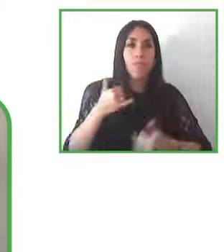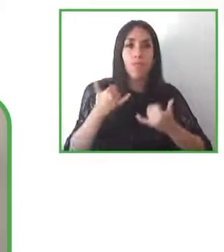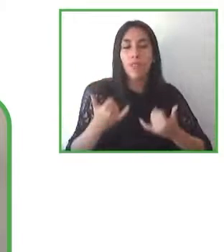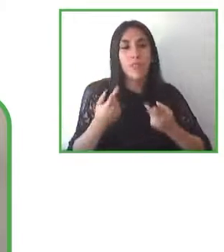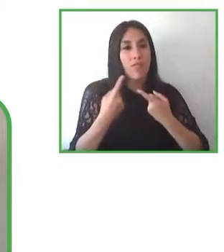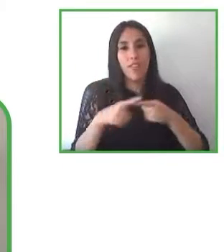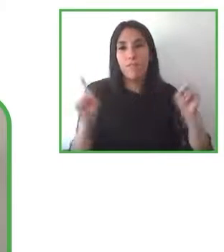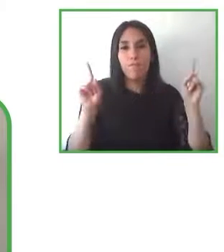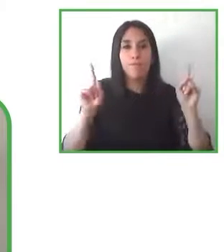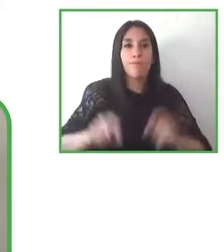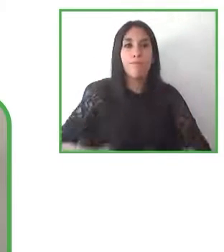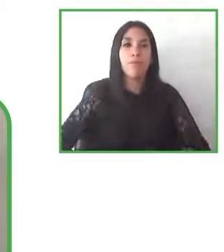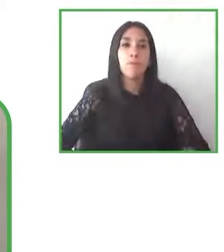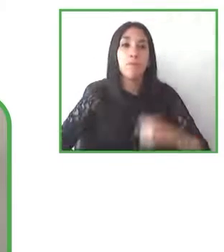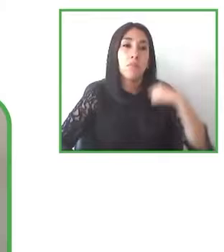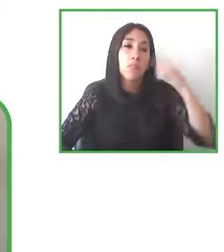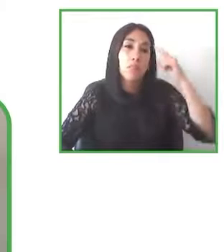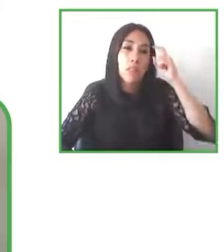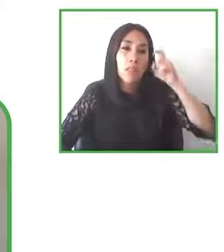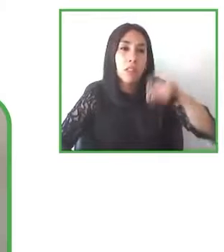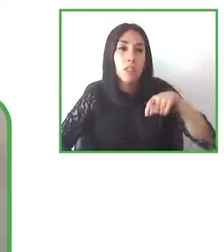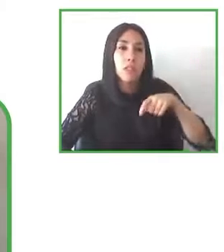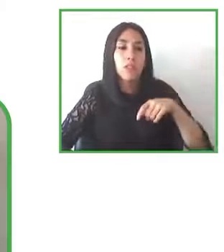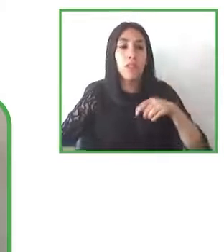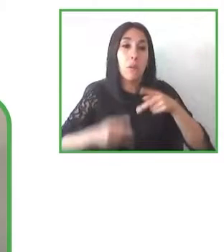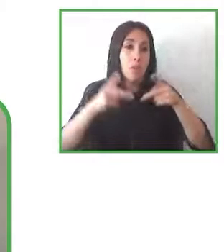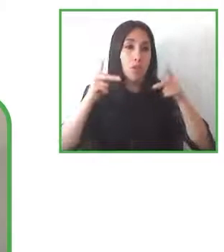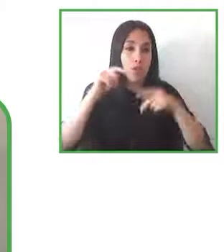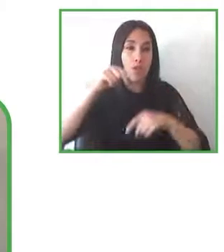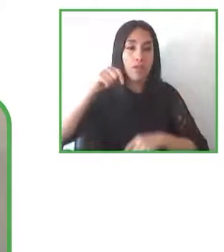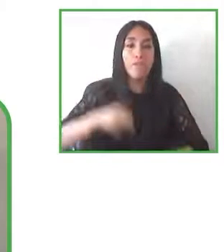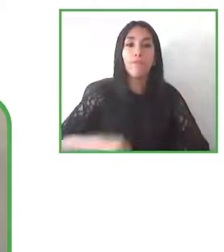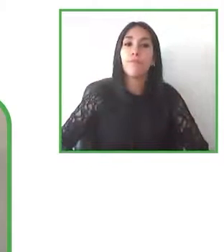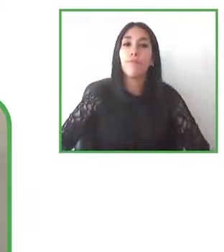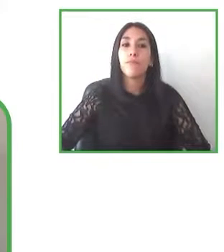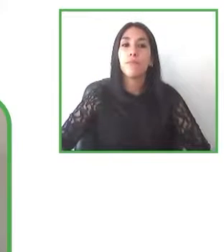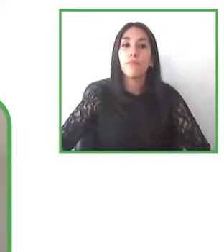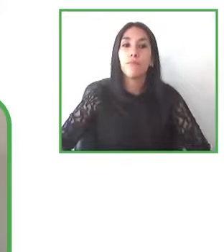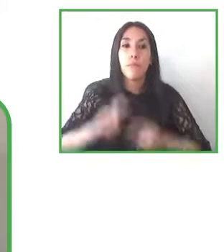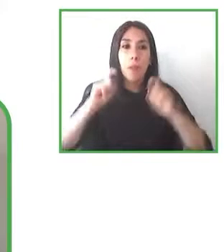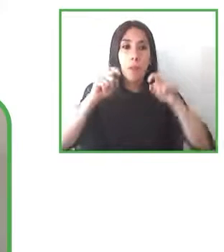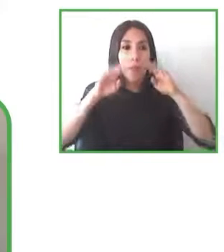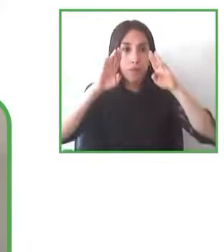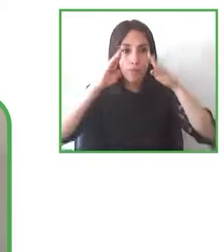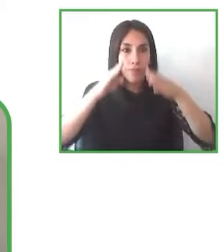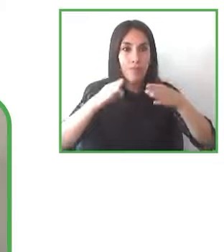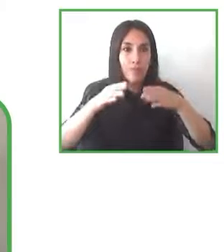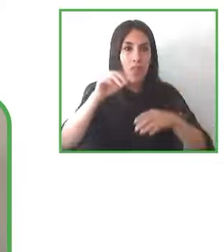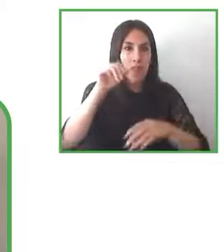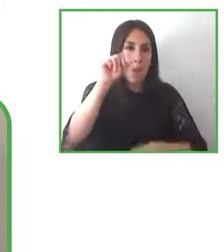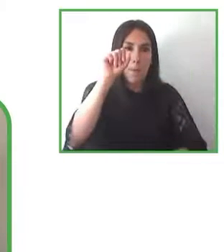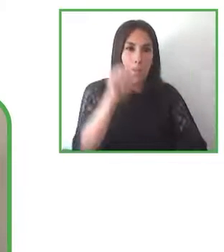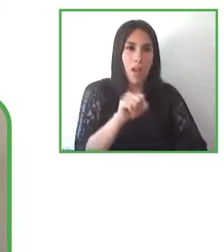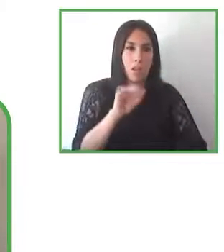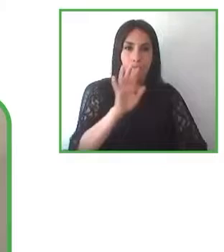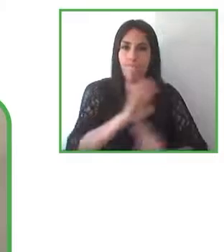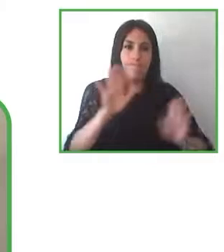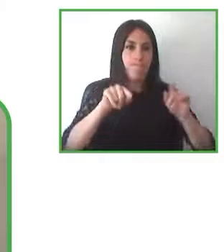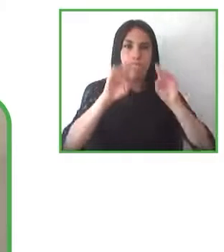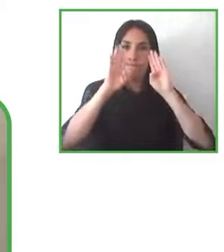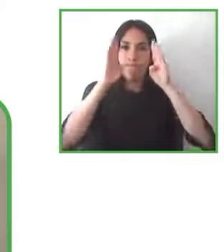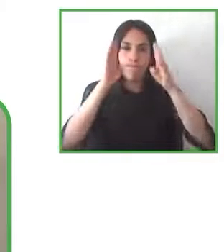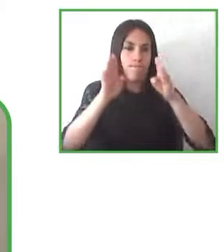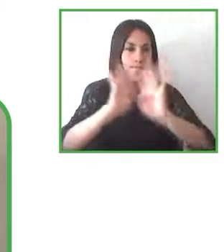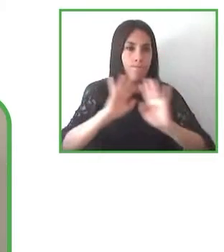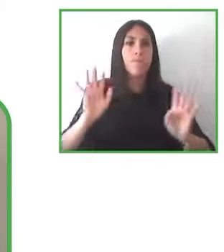particularidad de que está centrado en la realidad de Latinoamérica si nos centramos en la realidad de otro país o en la realidad de otra región pues el